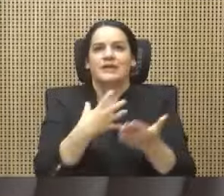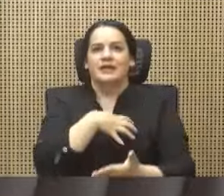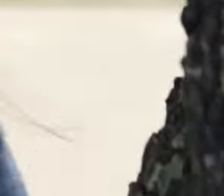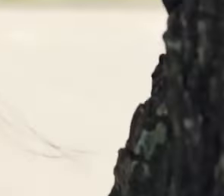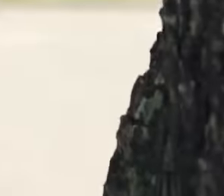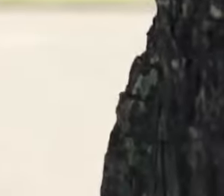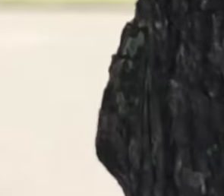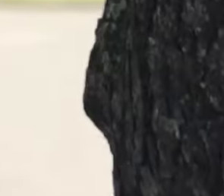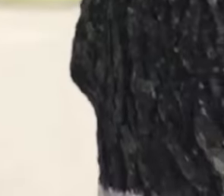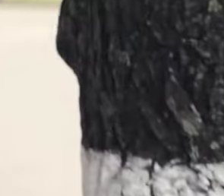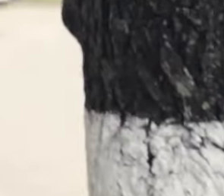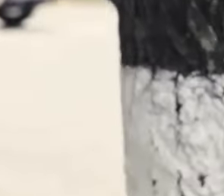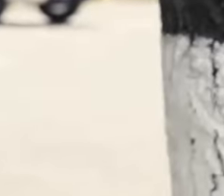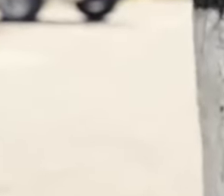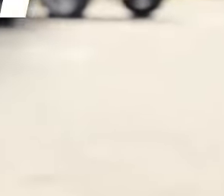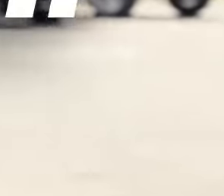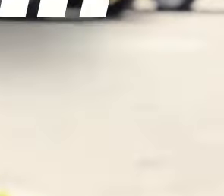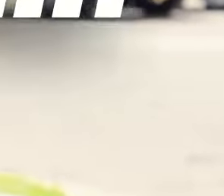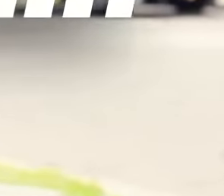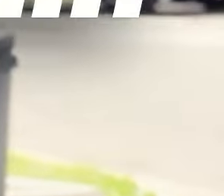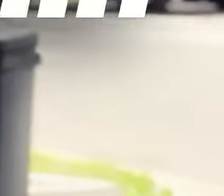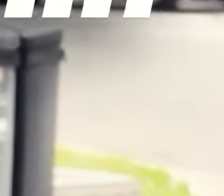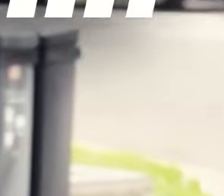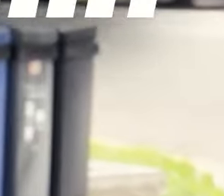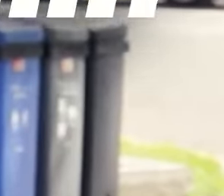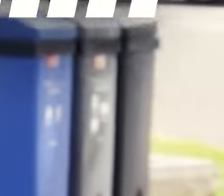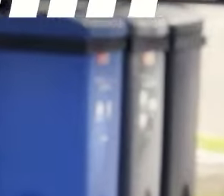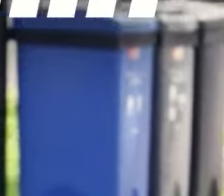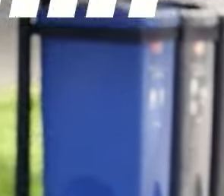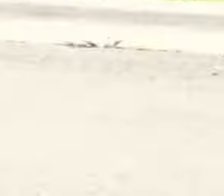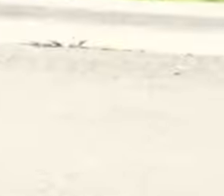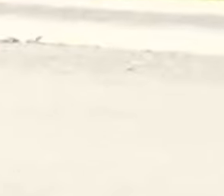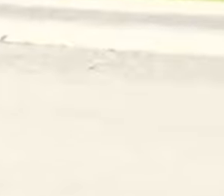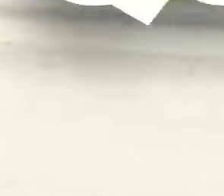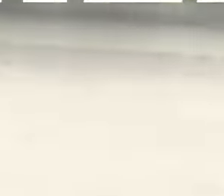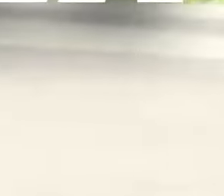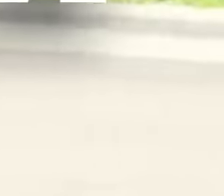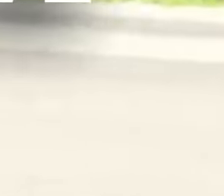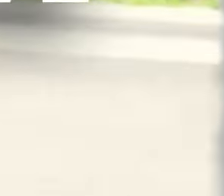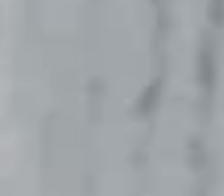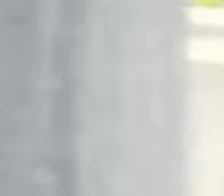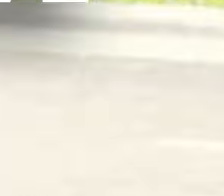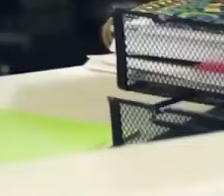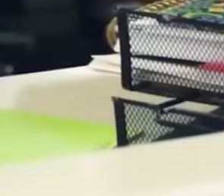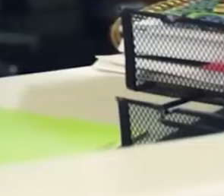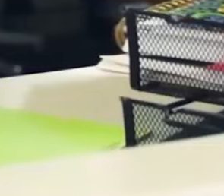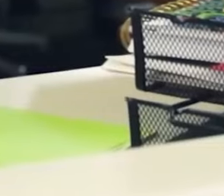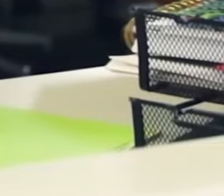presidente. Adiós, mi amor. ¿Qué le pasa? Venga pa' quererla.